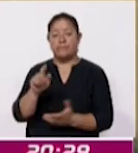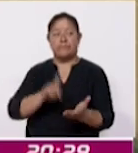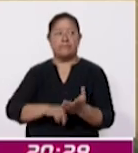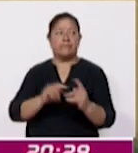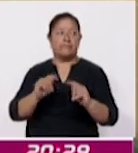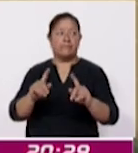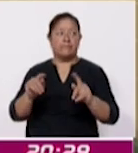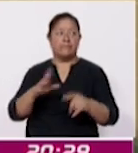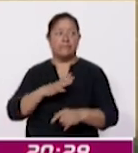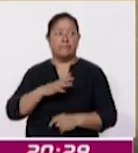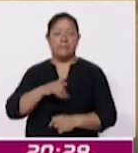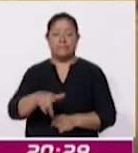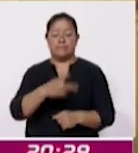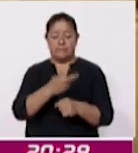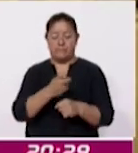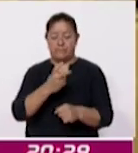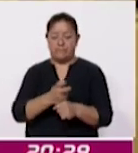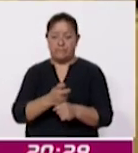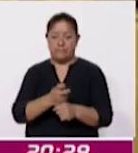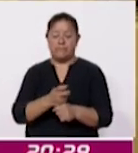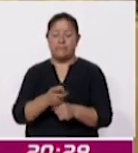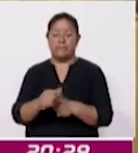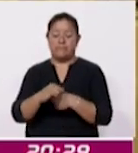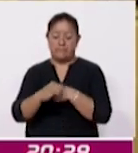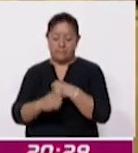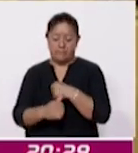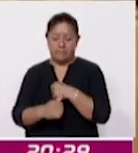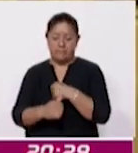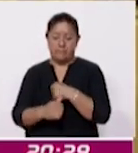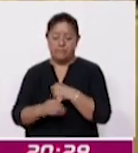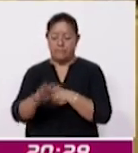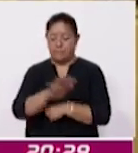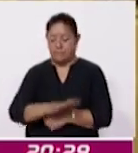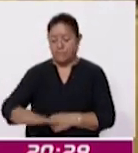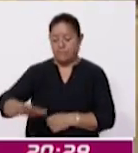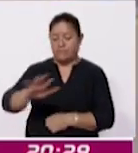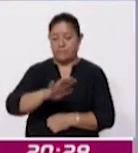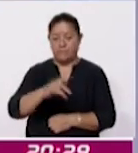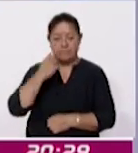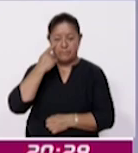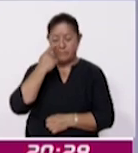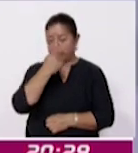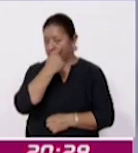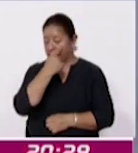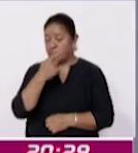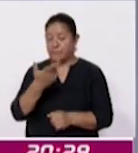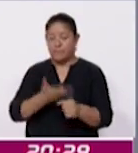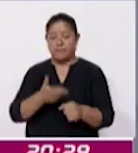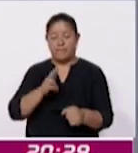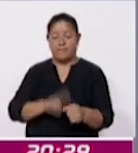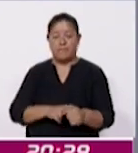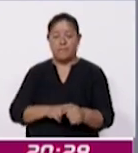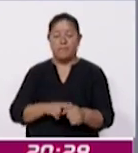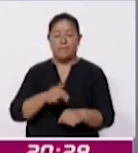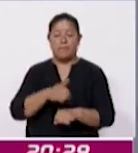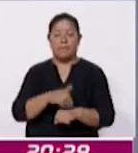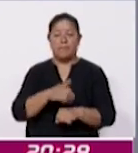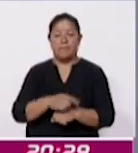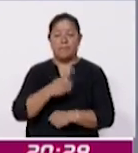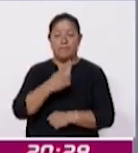Tlaxcala llevó a cabo la segunda jornada de cirugía de cataratas en el Hospital General de Zona Número 1,